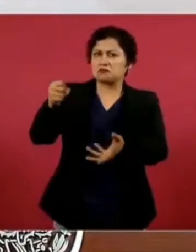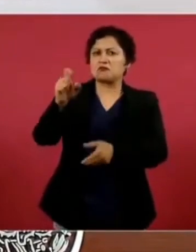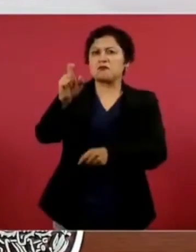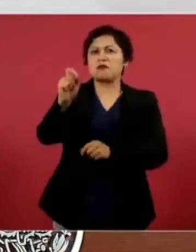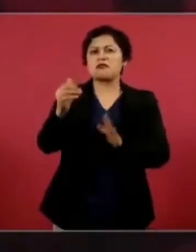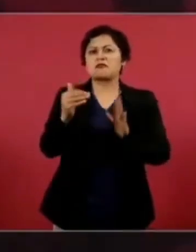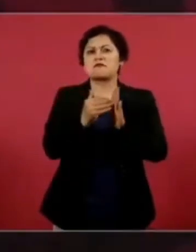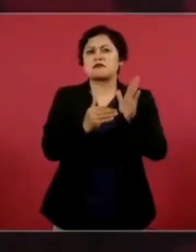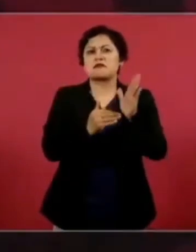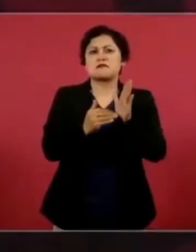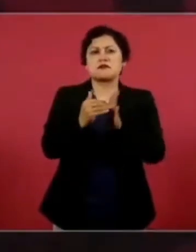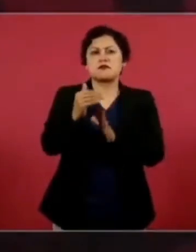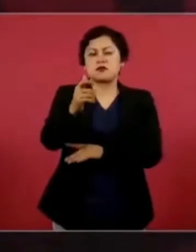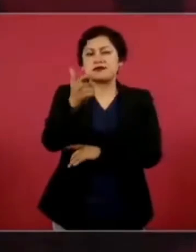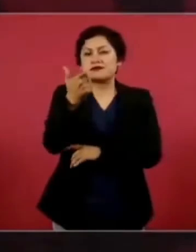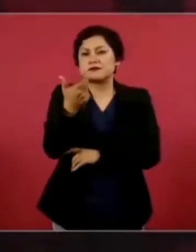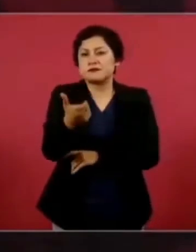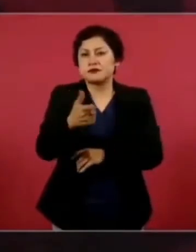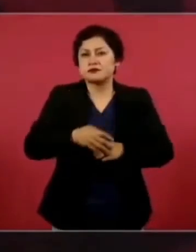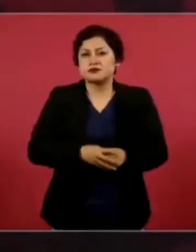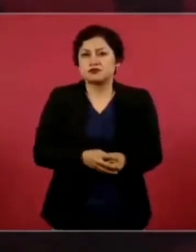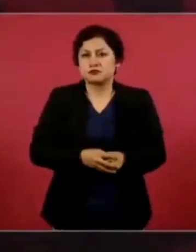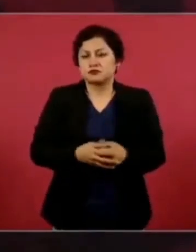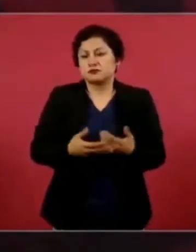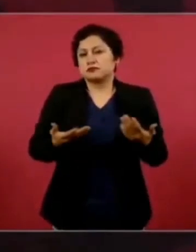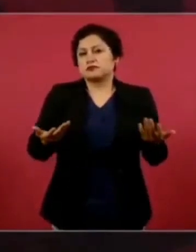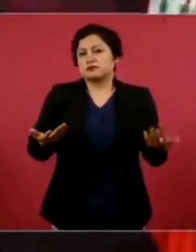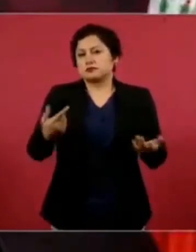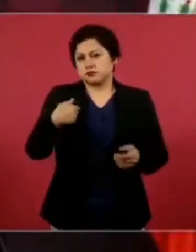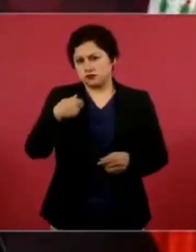de pesos. ¿Cuándo? ¿Cuándo?